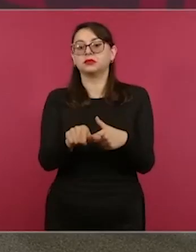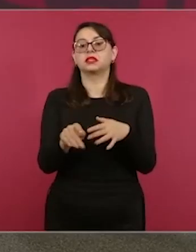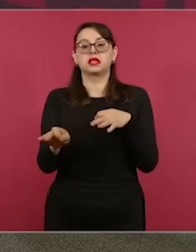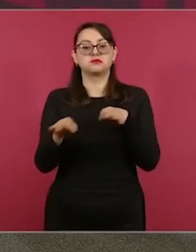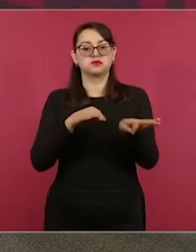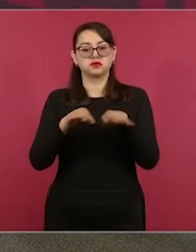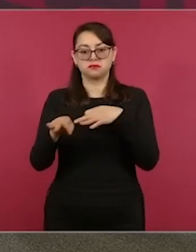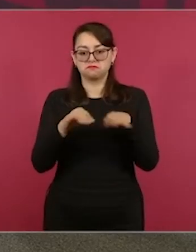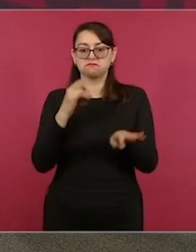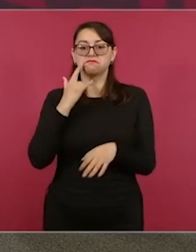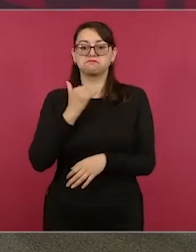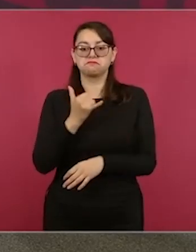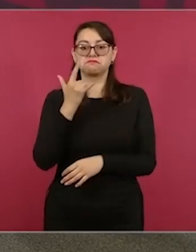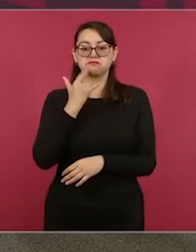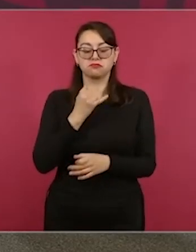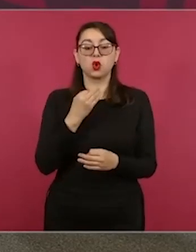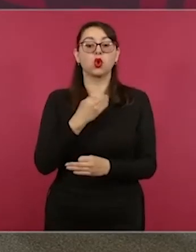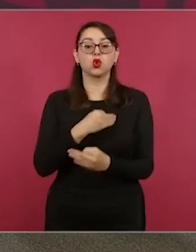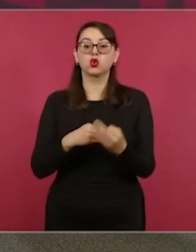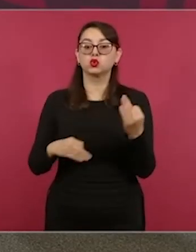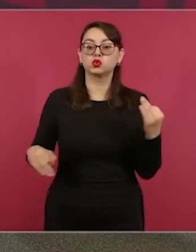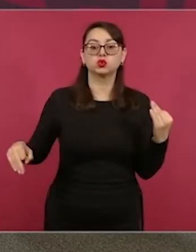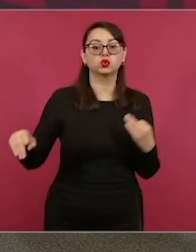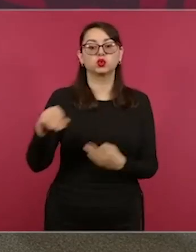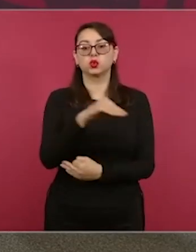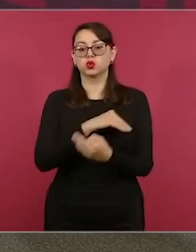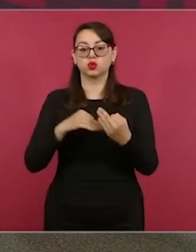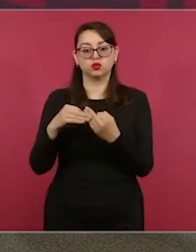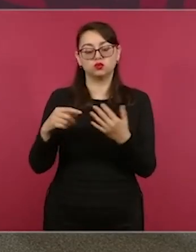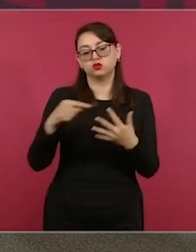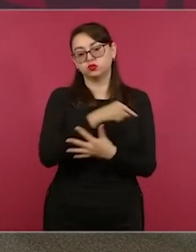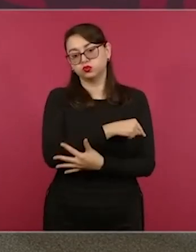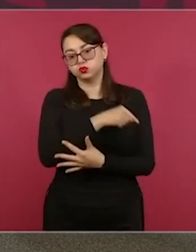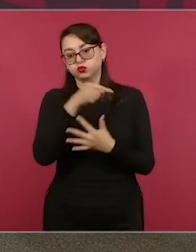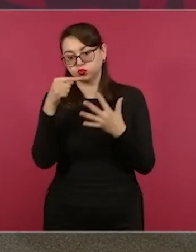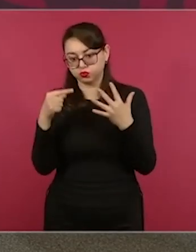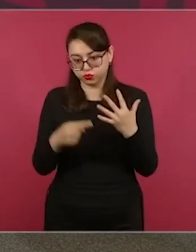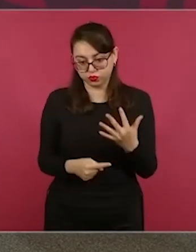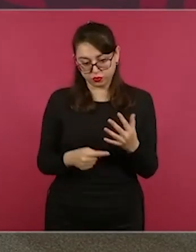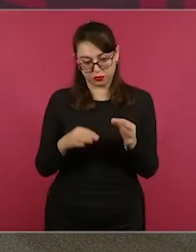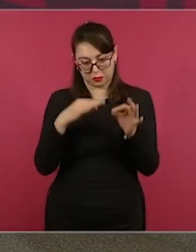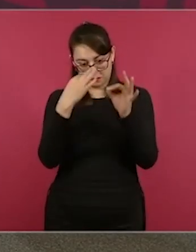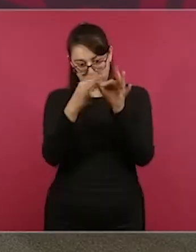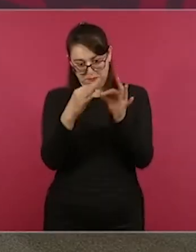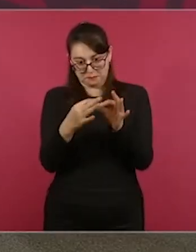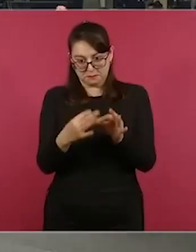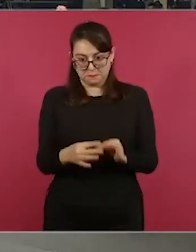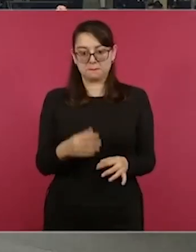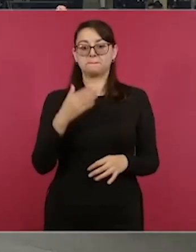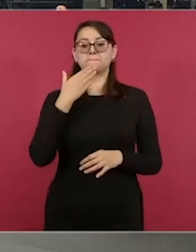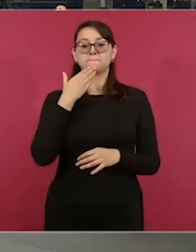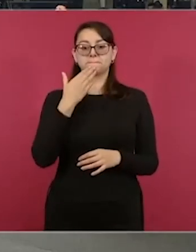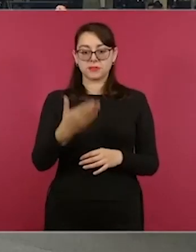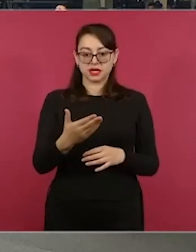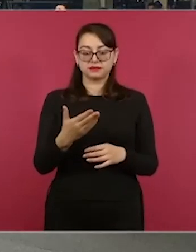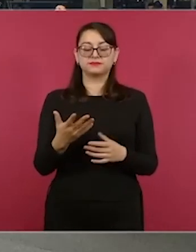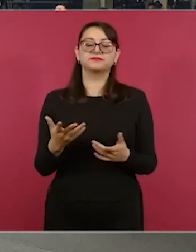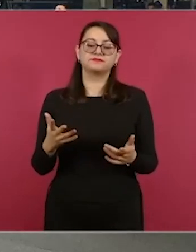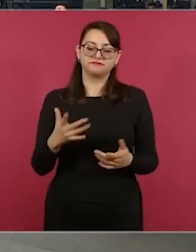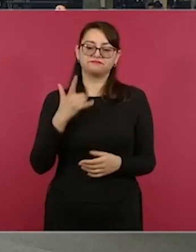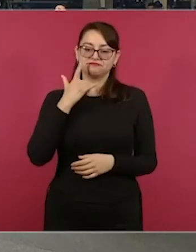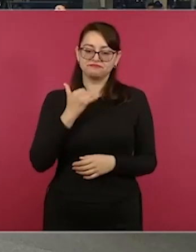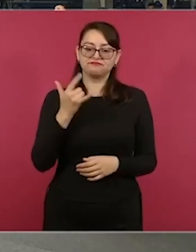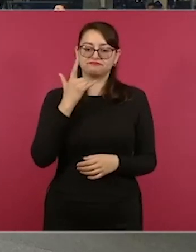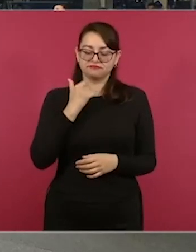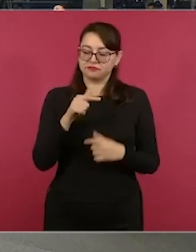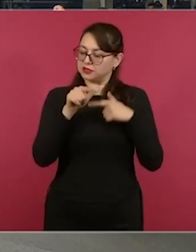y cada una de las acciones que nos han sido asignadas. Y bueno, pues trabajamos por levantar a